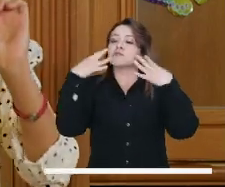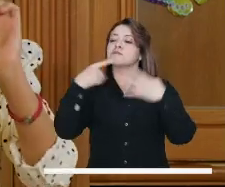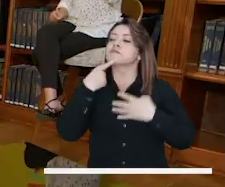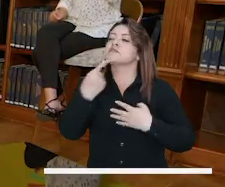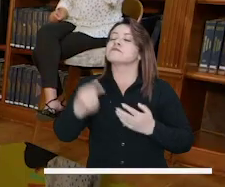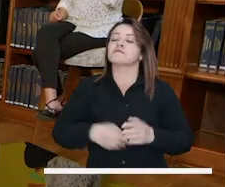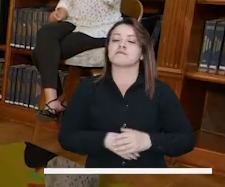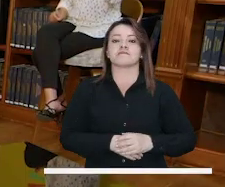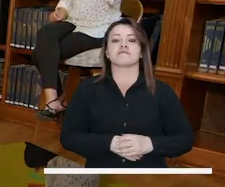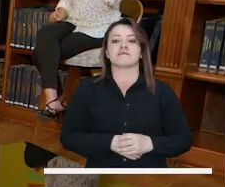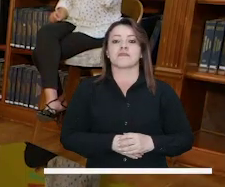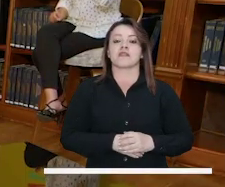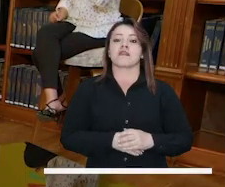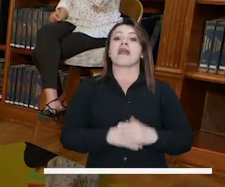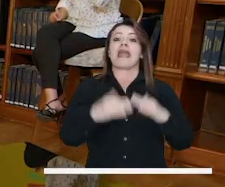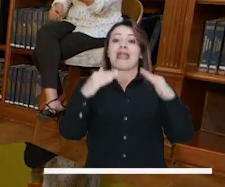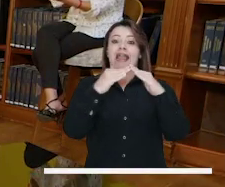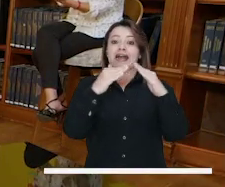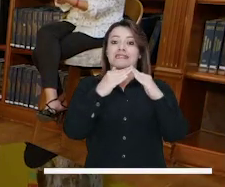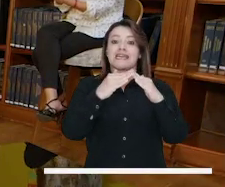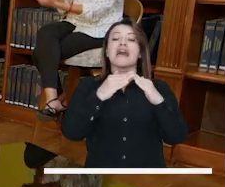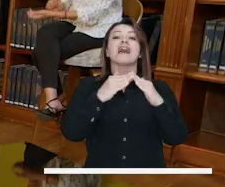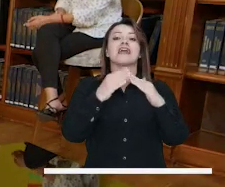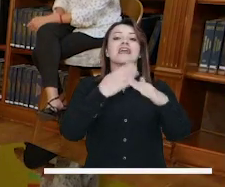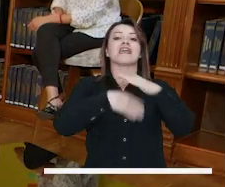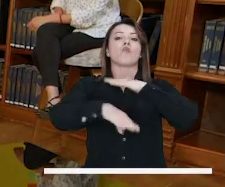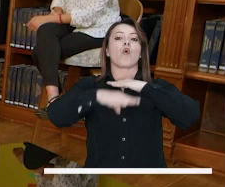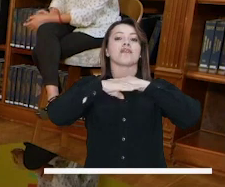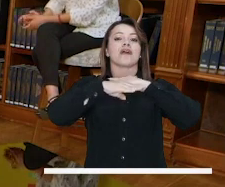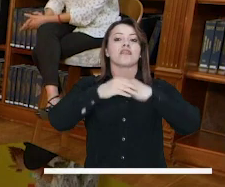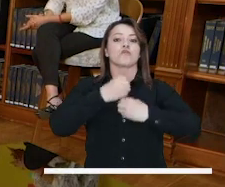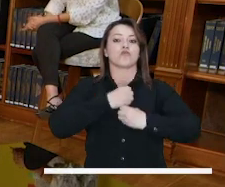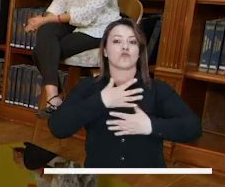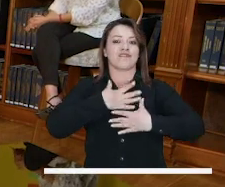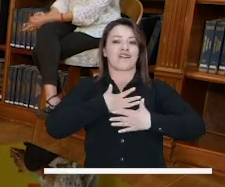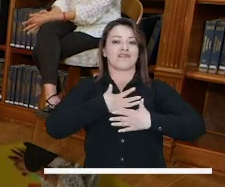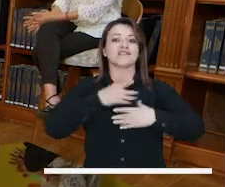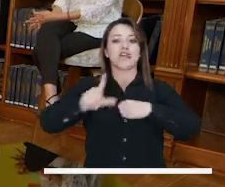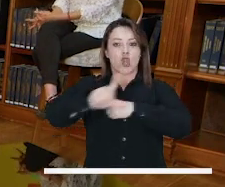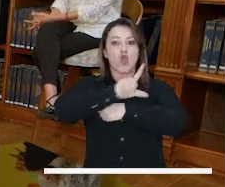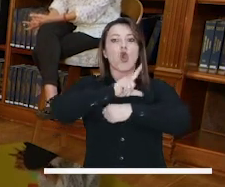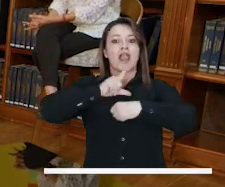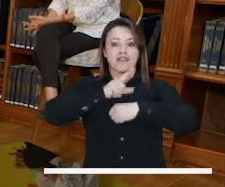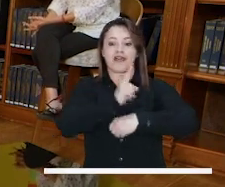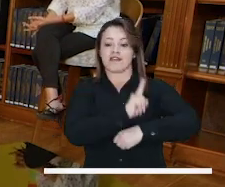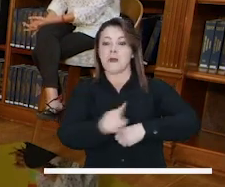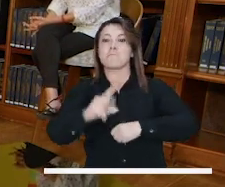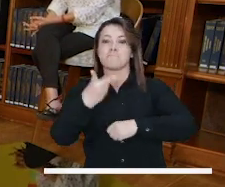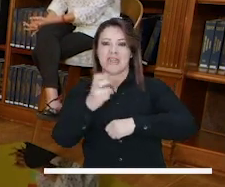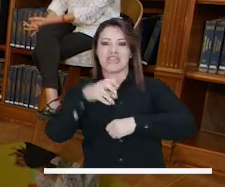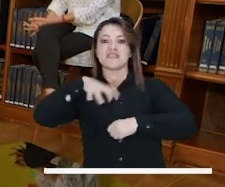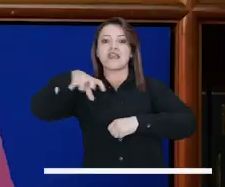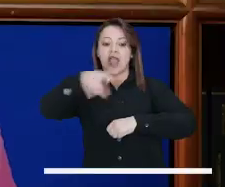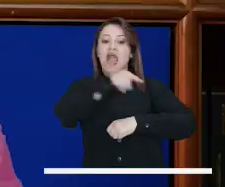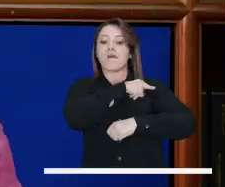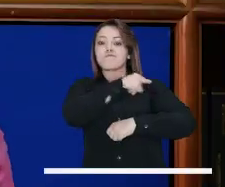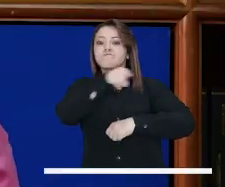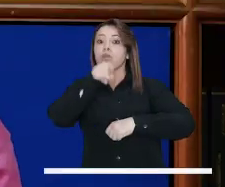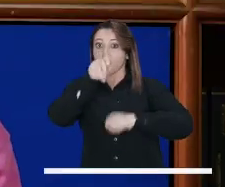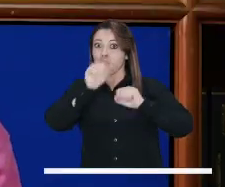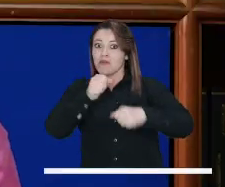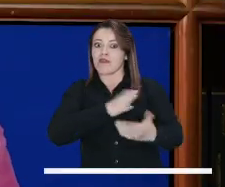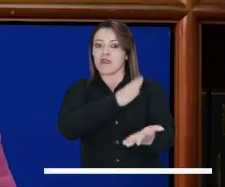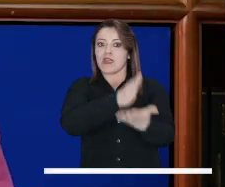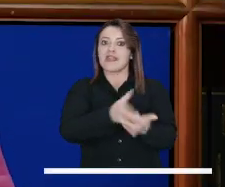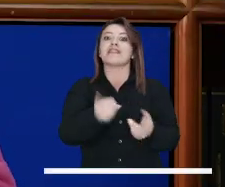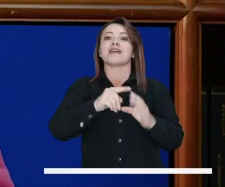principales de forma corta para que estas personas tengan una guía? Pues mira, las casas de igualdad de oportunidades que están